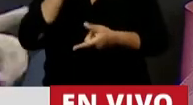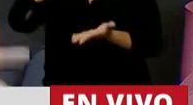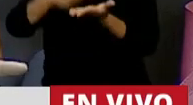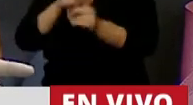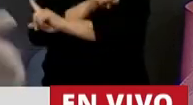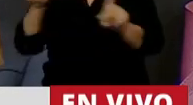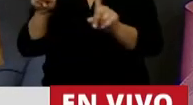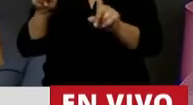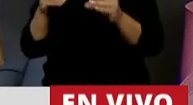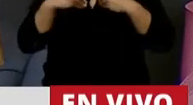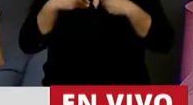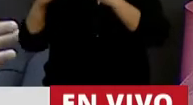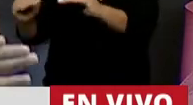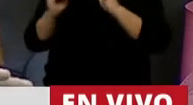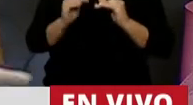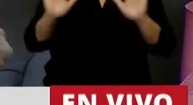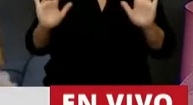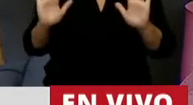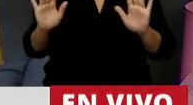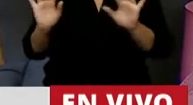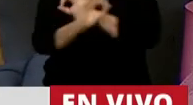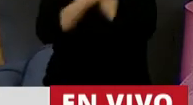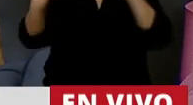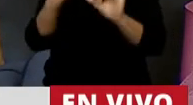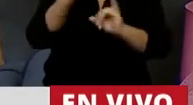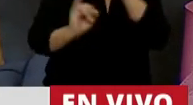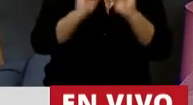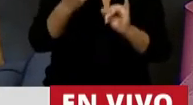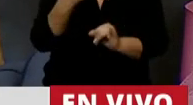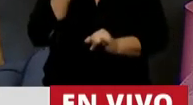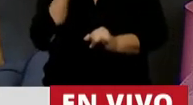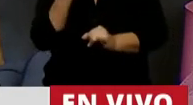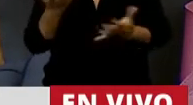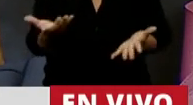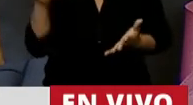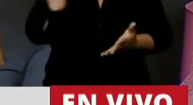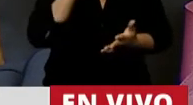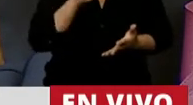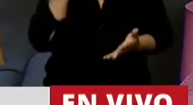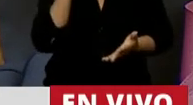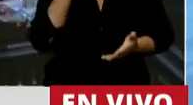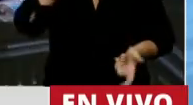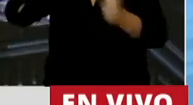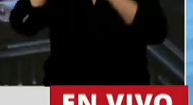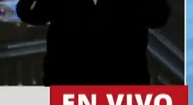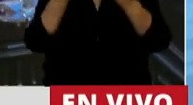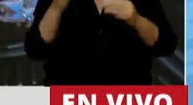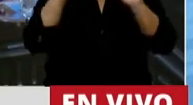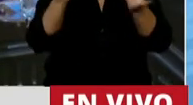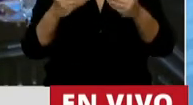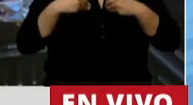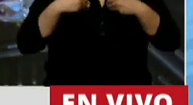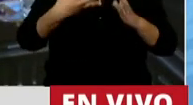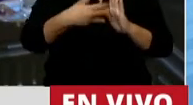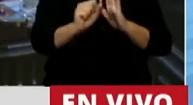A todas aquellas a las que nadie se los va a contar porque lo vivieron. A las mujeres que lo vivieron y por tanto saben lo que se siente. vergüenza,